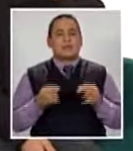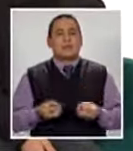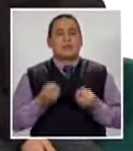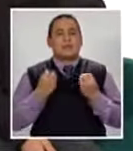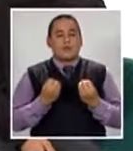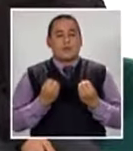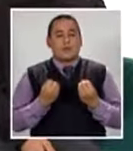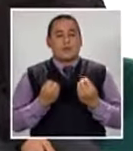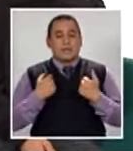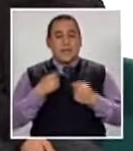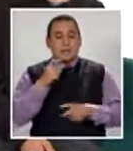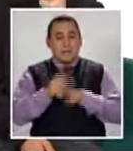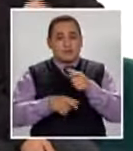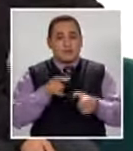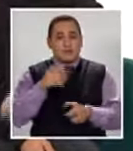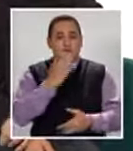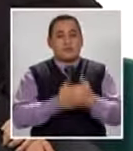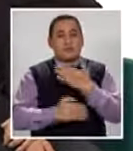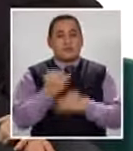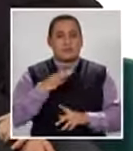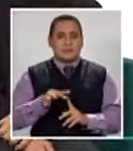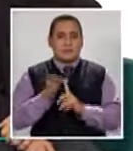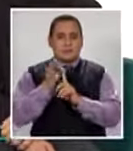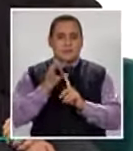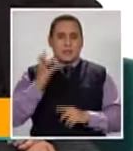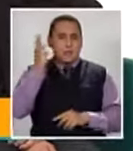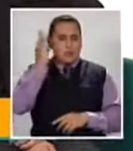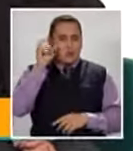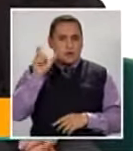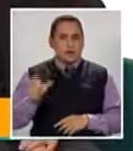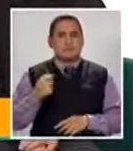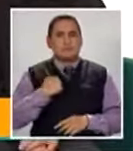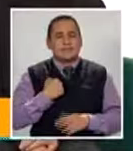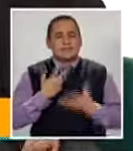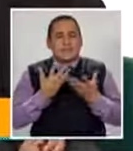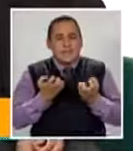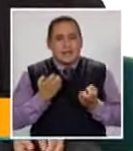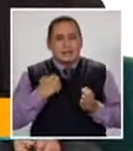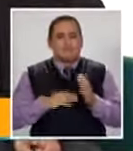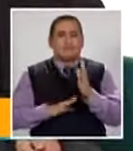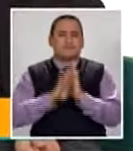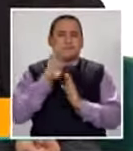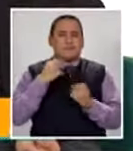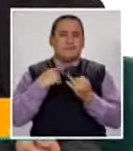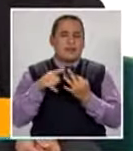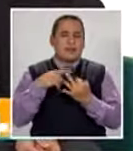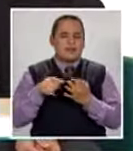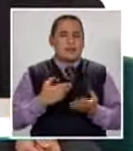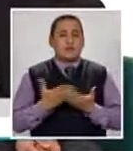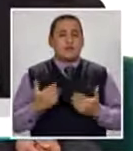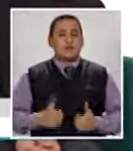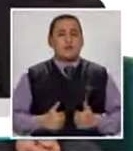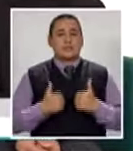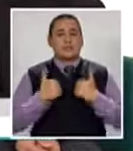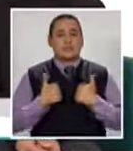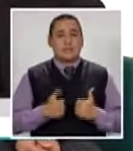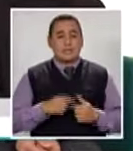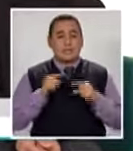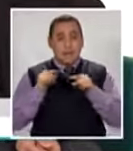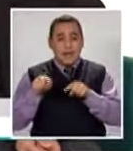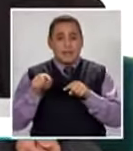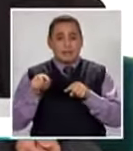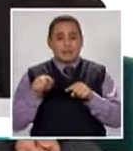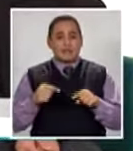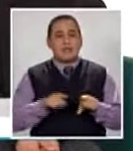Porque Las personas con discapacidad Especialmente las mujeres Buscamos superar Todos los obstáculos Que se nos presenten En la vida ¿No?